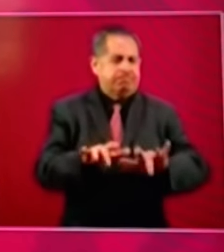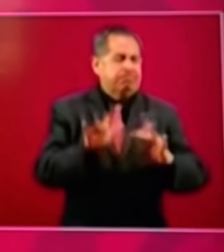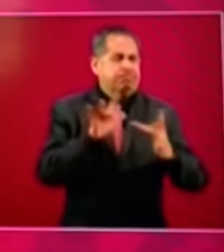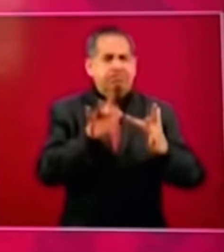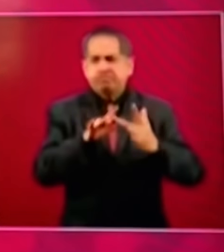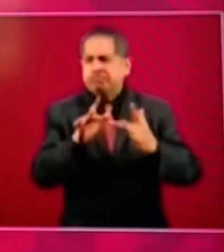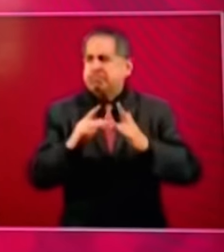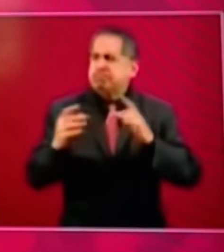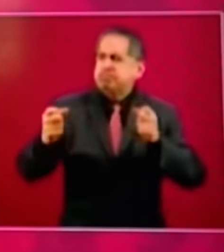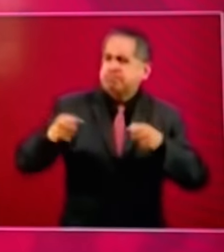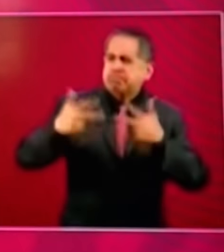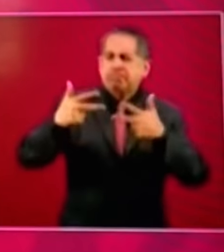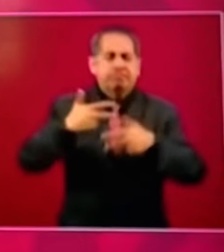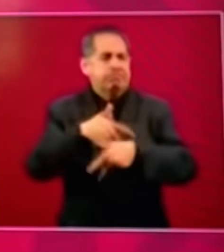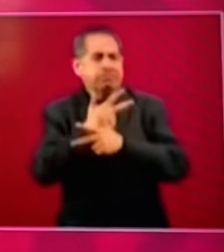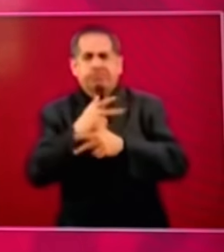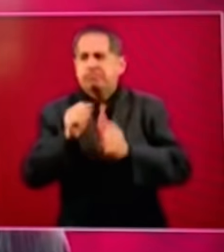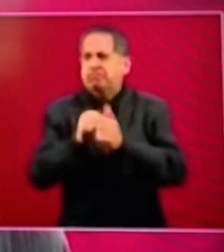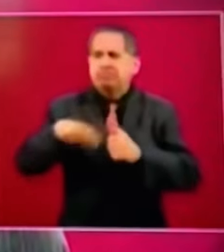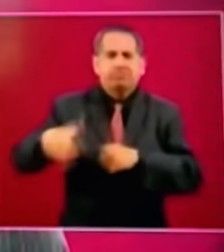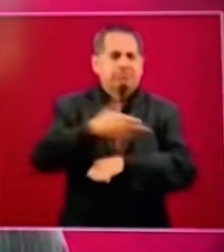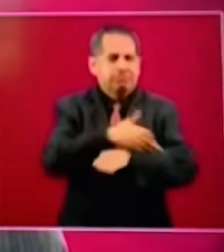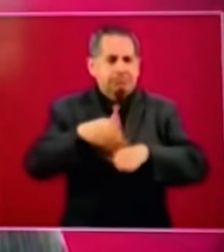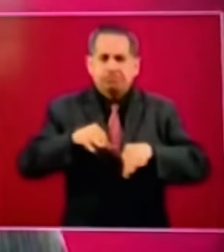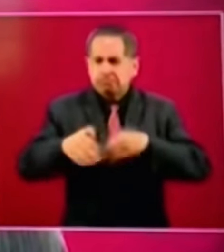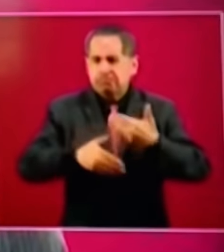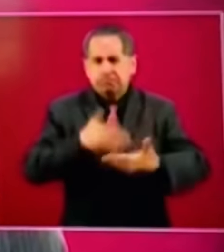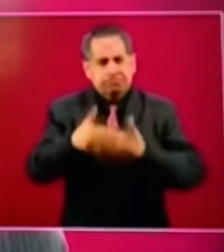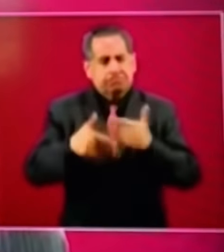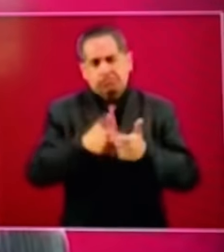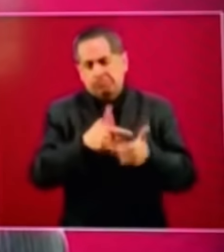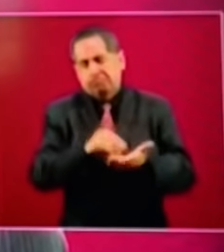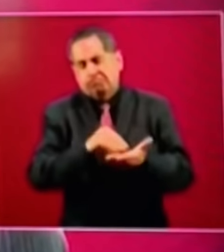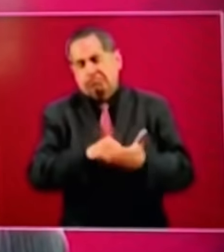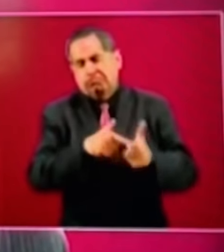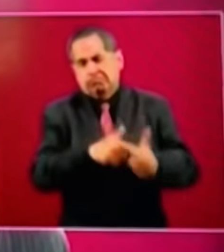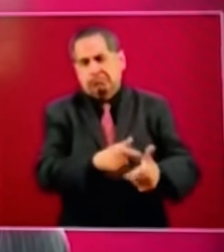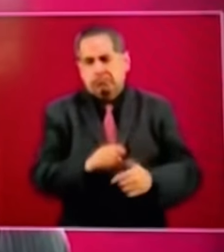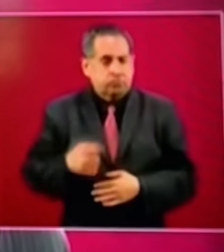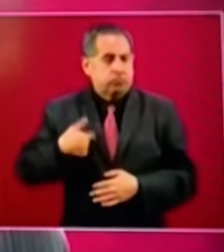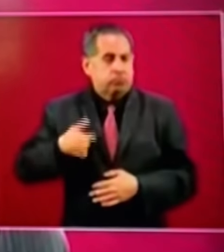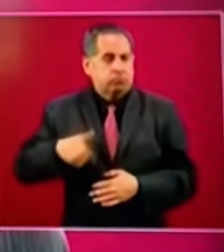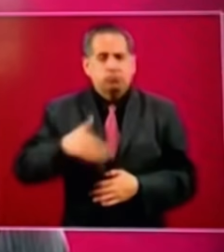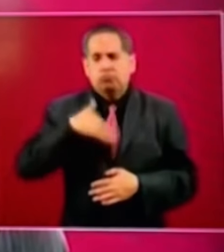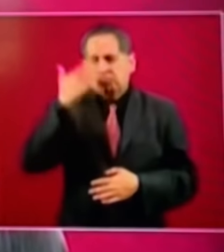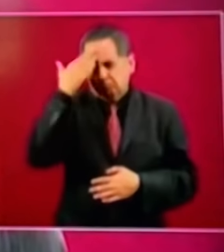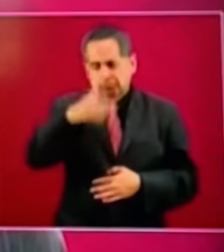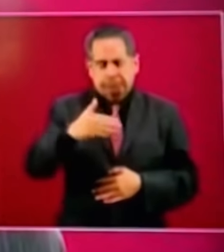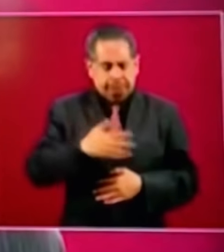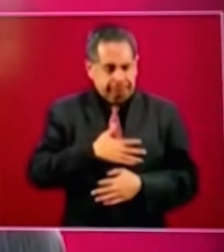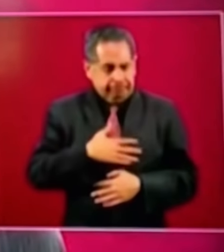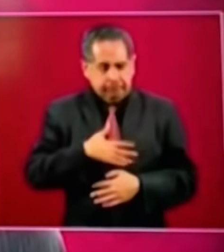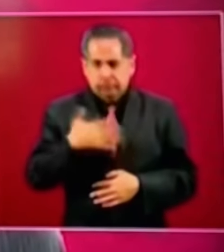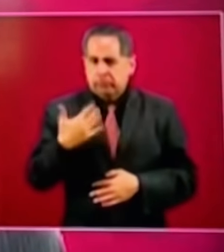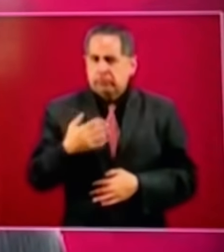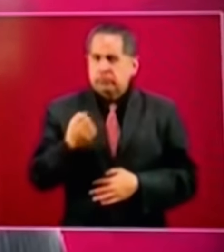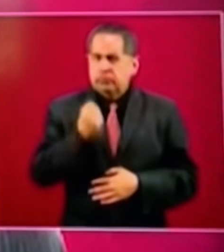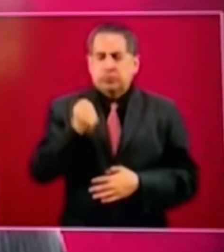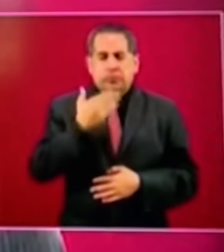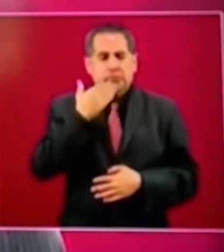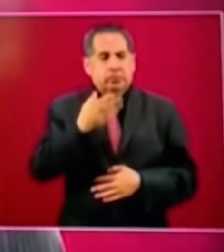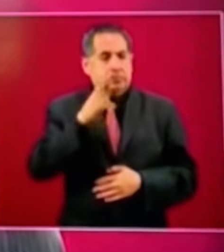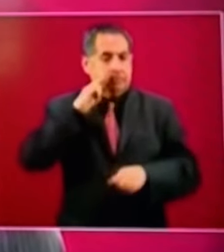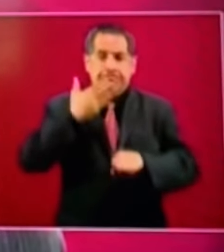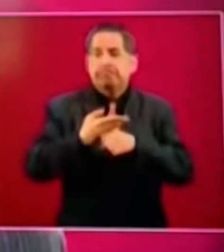seres queridos y desempeñarnos profesionalmente estamos conscientes de nuestra posición de privilegio y de la